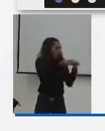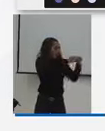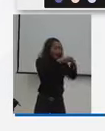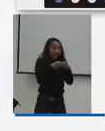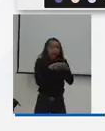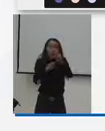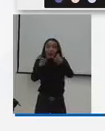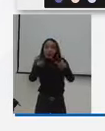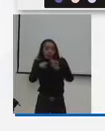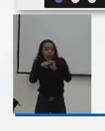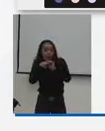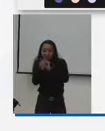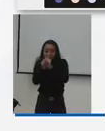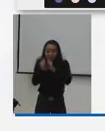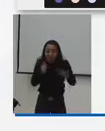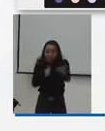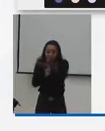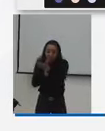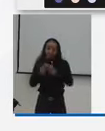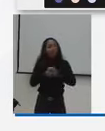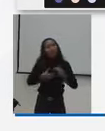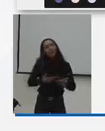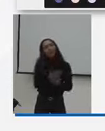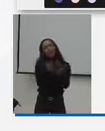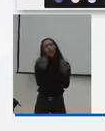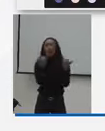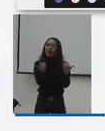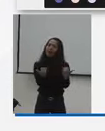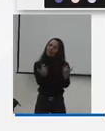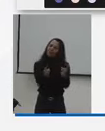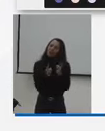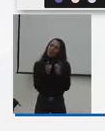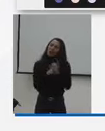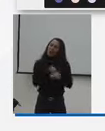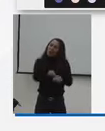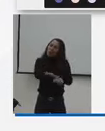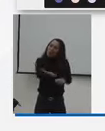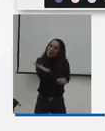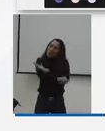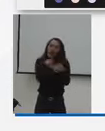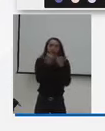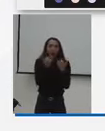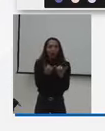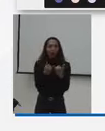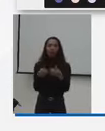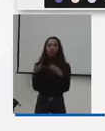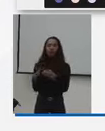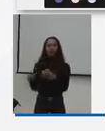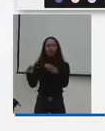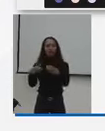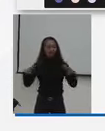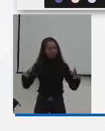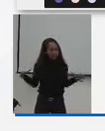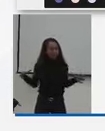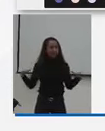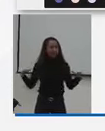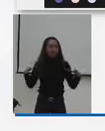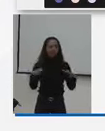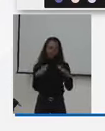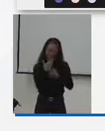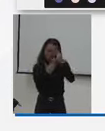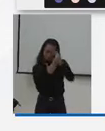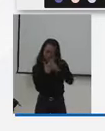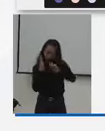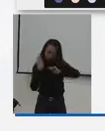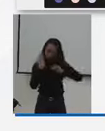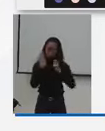Solo un saludo de emoción que me embarga de saber que estamos trabajando juntos este proyecto de ley de modernización de